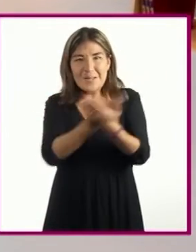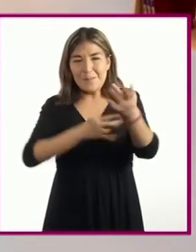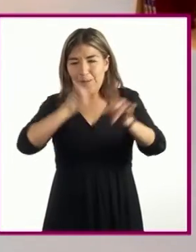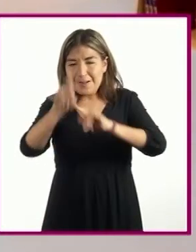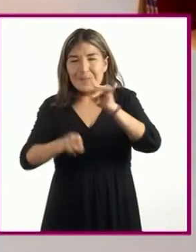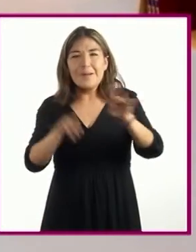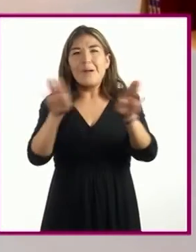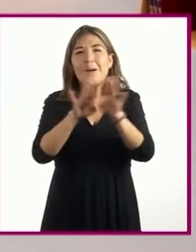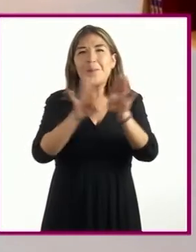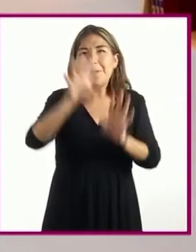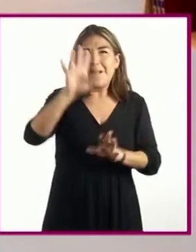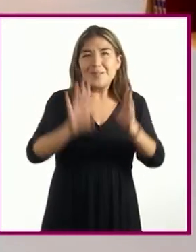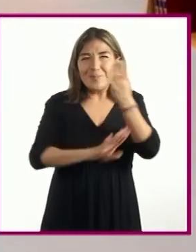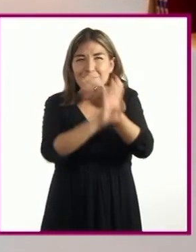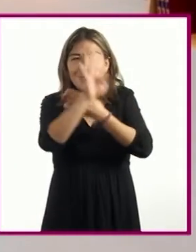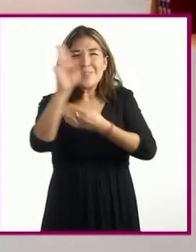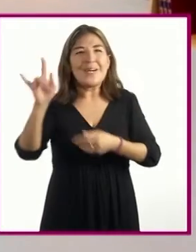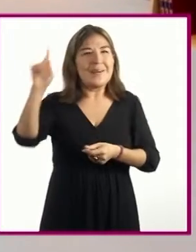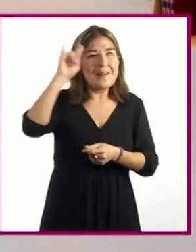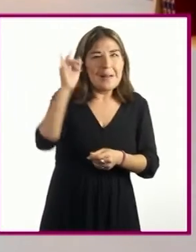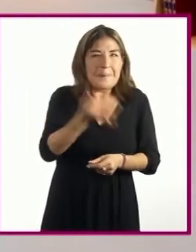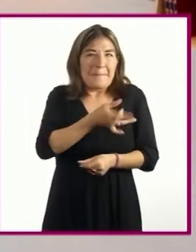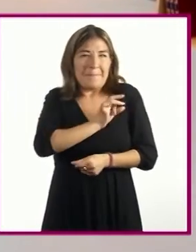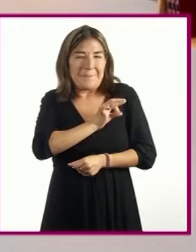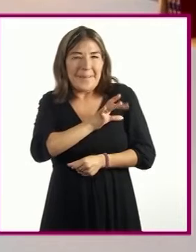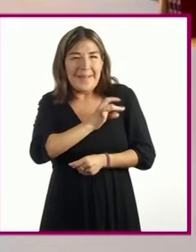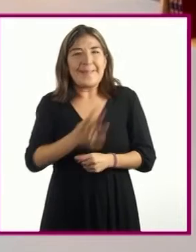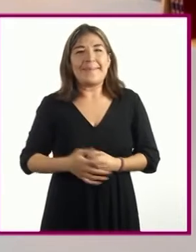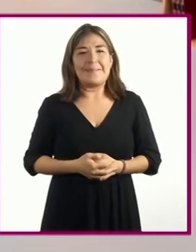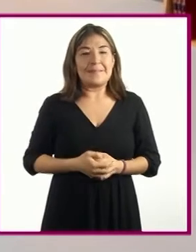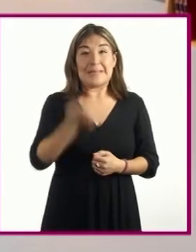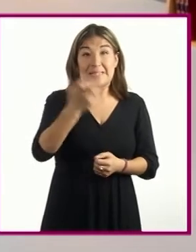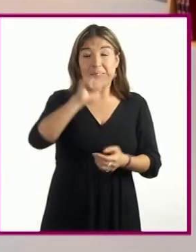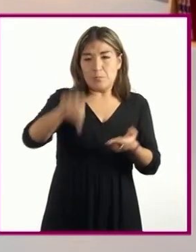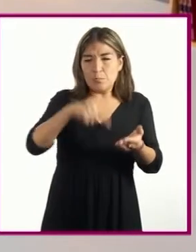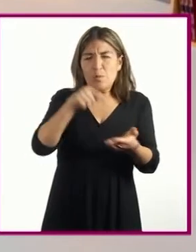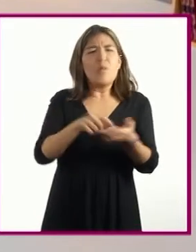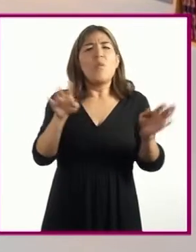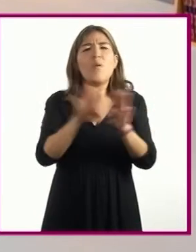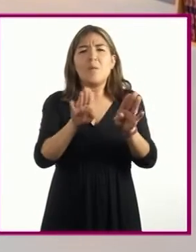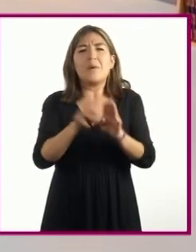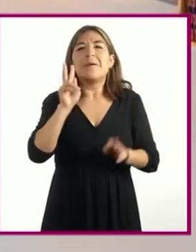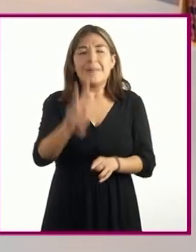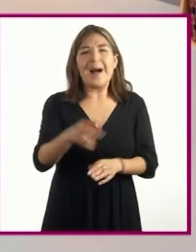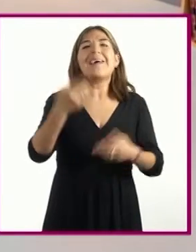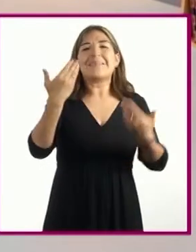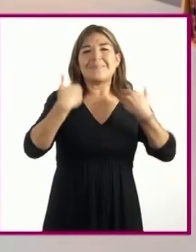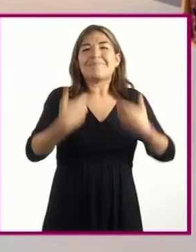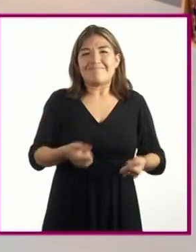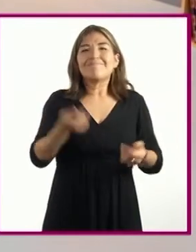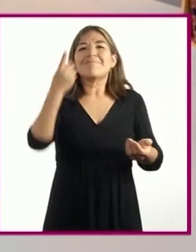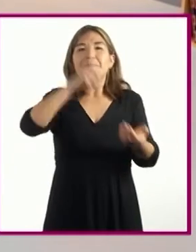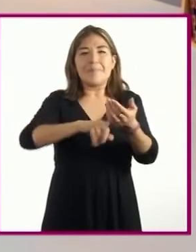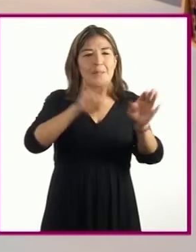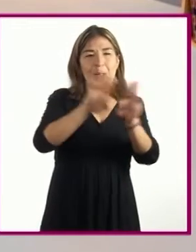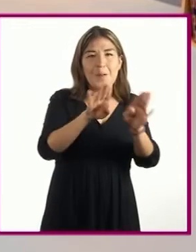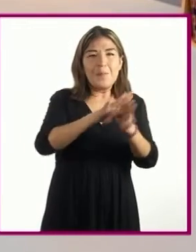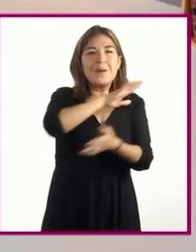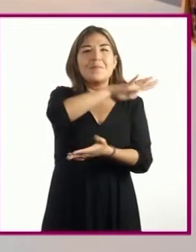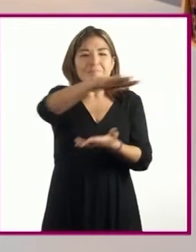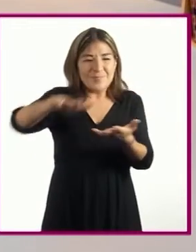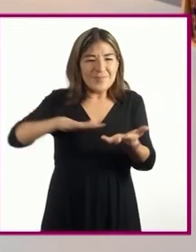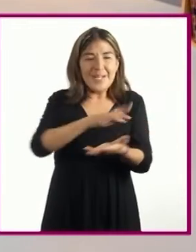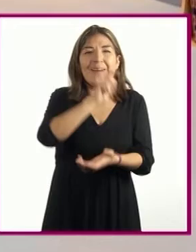fantasmagórica o de miedo. El espacio o cómo lo manejamos nos ayuda a recrear el ambiente, a darle una